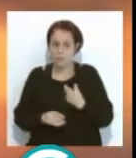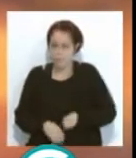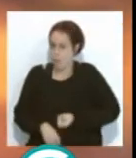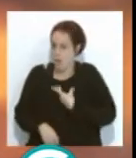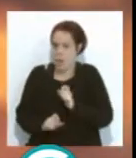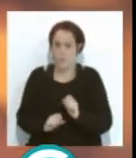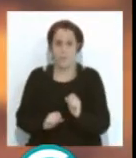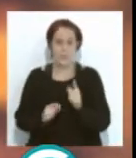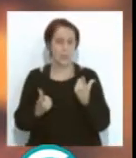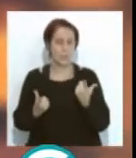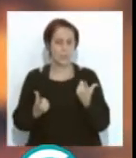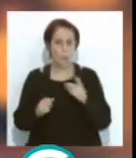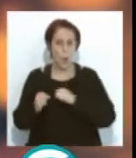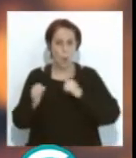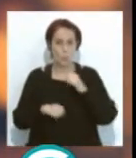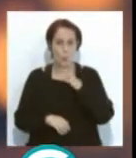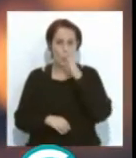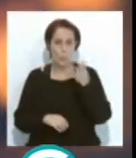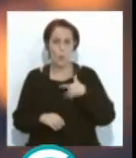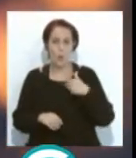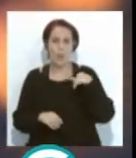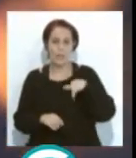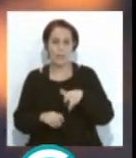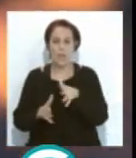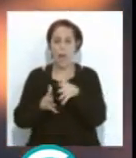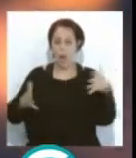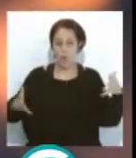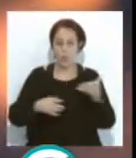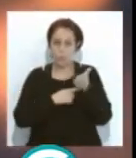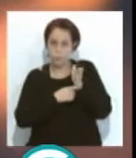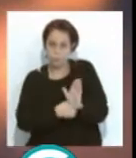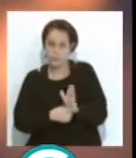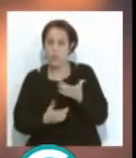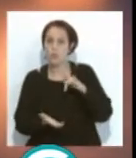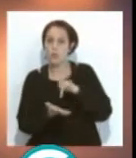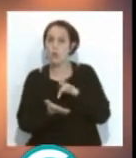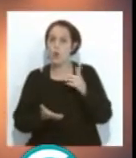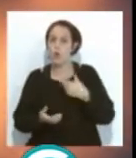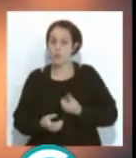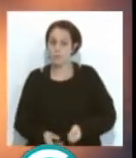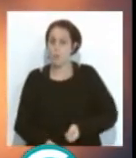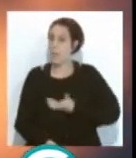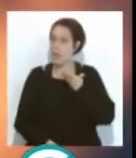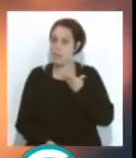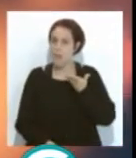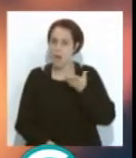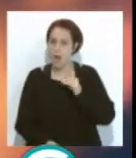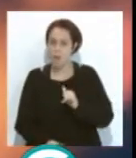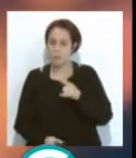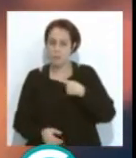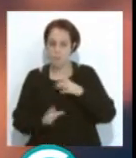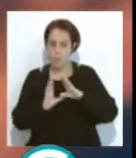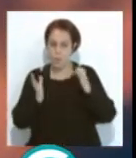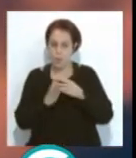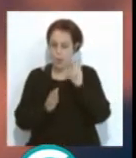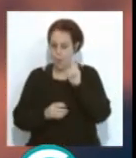interesante del concurso. Porque es cuando las grandes presentan sus obras, cuando encuentran sorpresas y también cuando ves agrupaciones de las que por lo